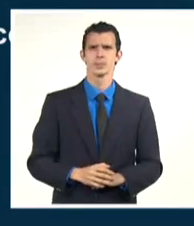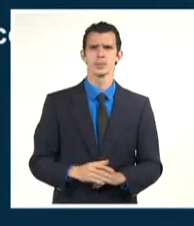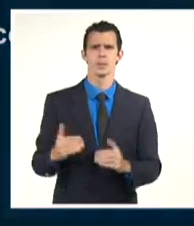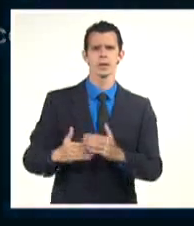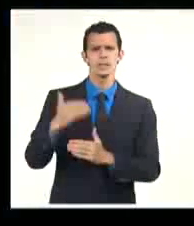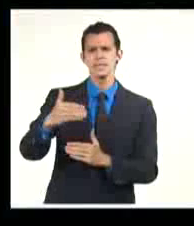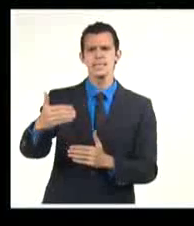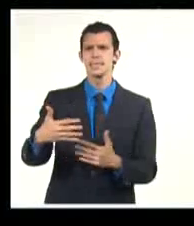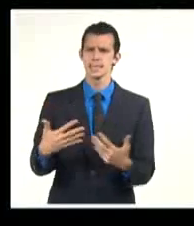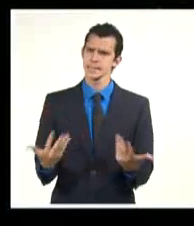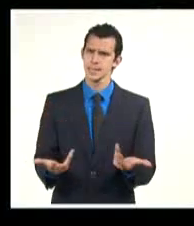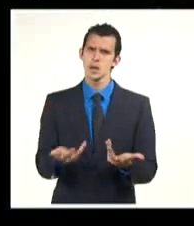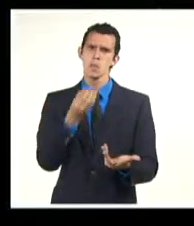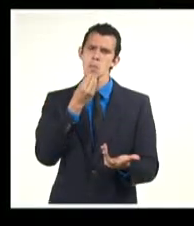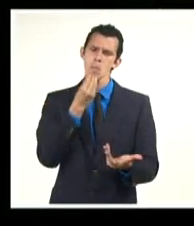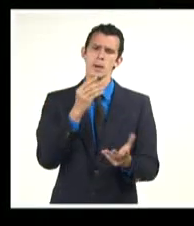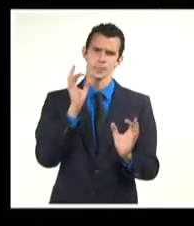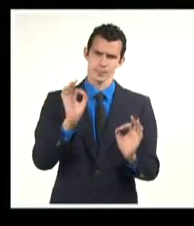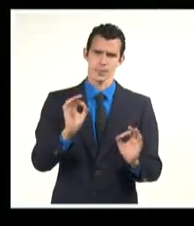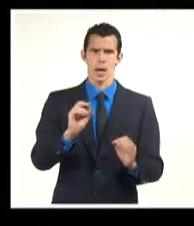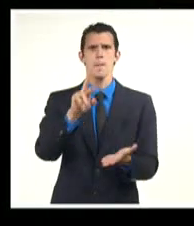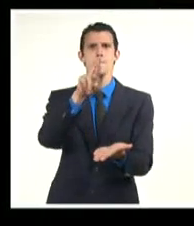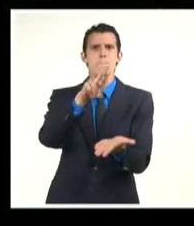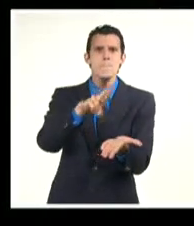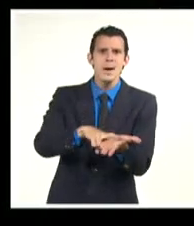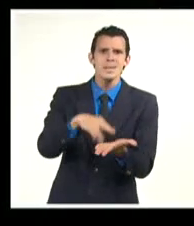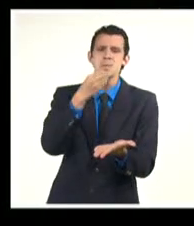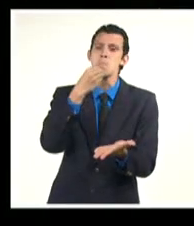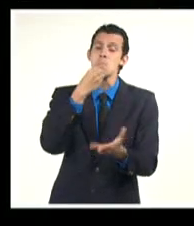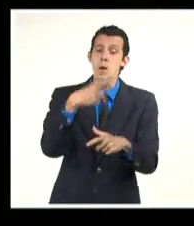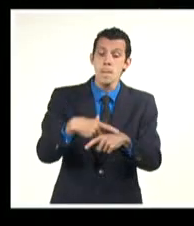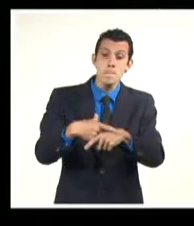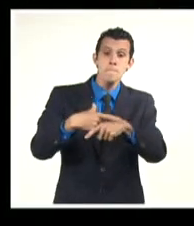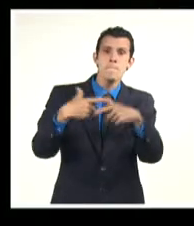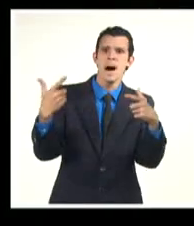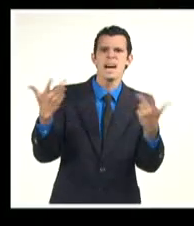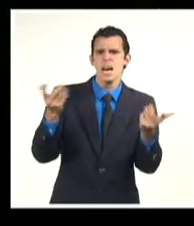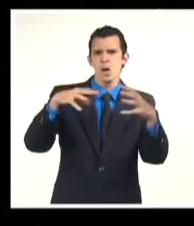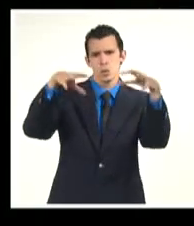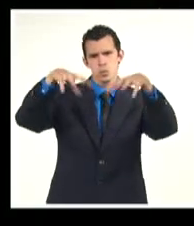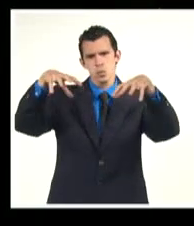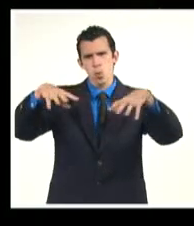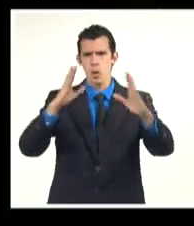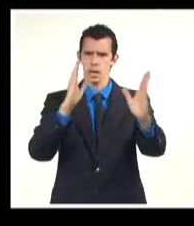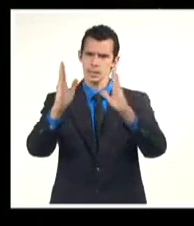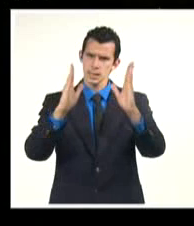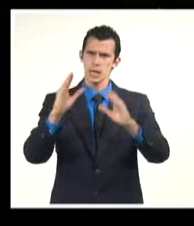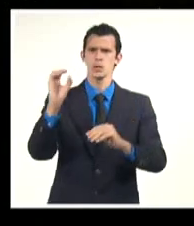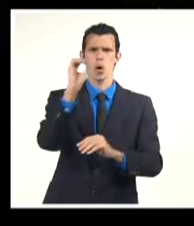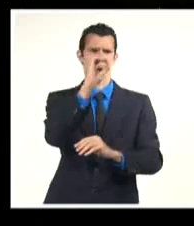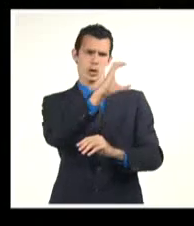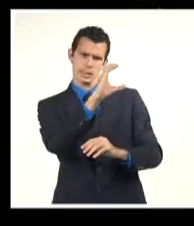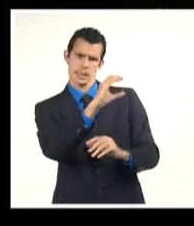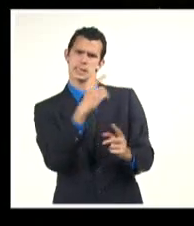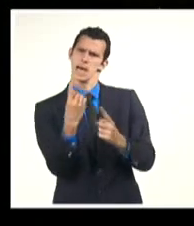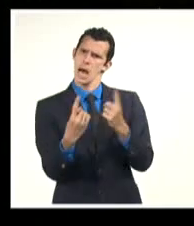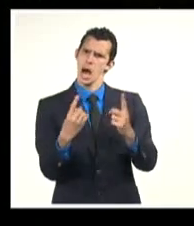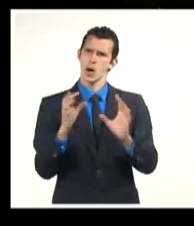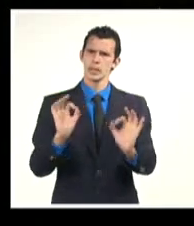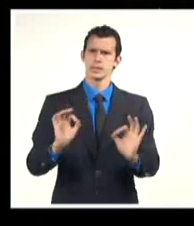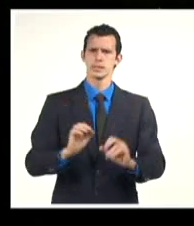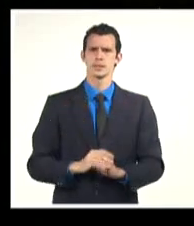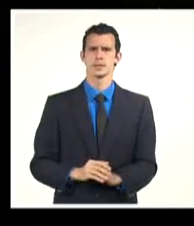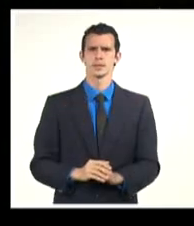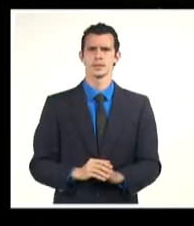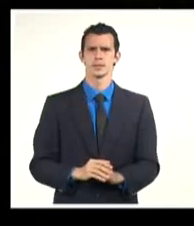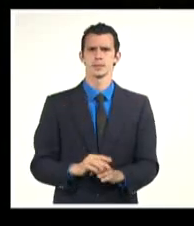incrementarse los chubascos, lluvias y tormentas eléctricas en el occidente y centro del país. Y bueno, mantenerse, como es normal en